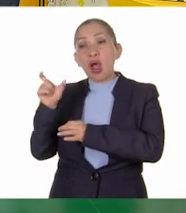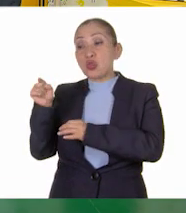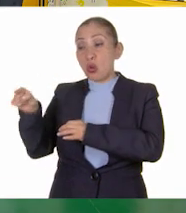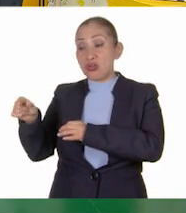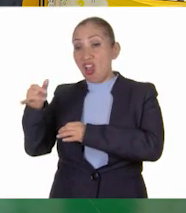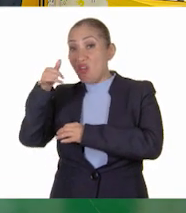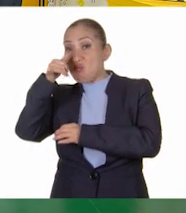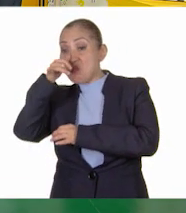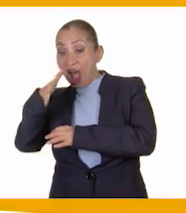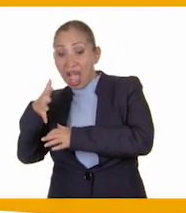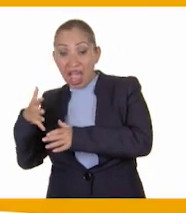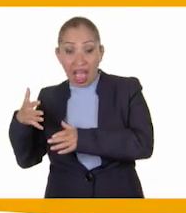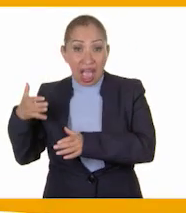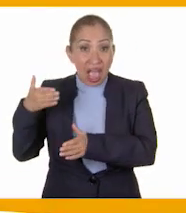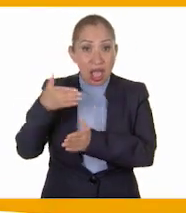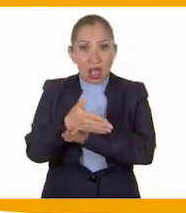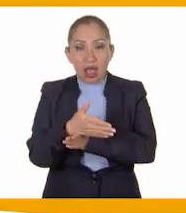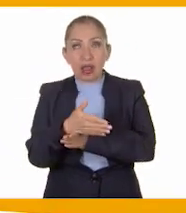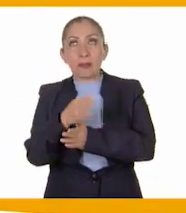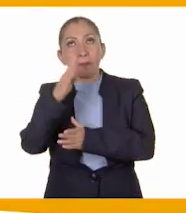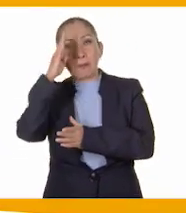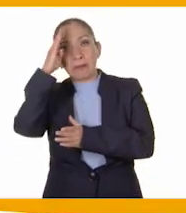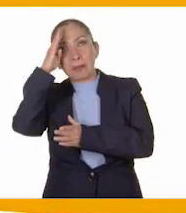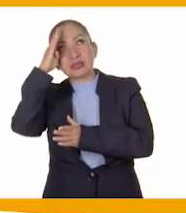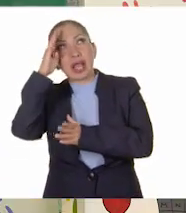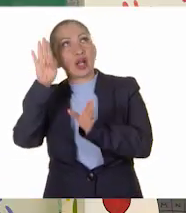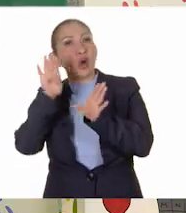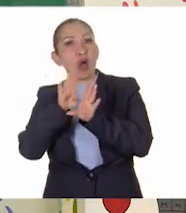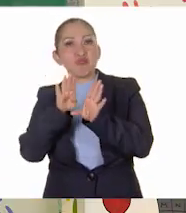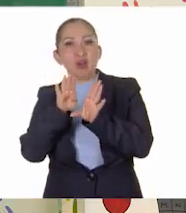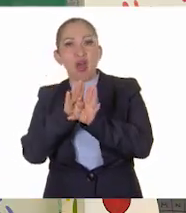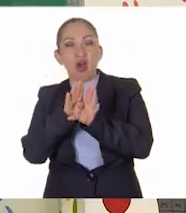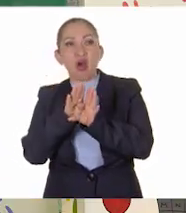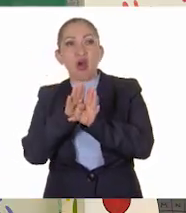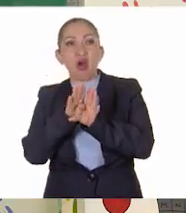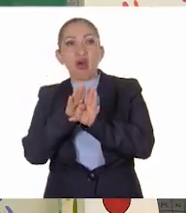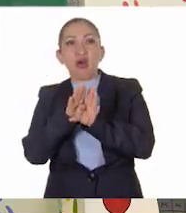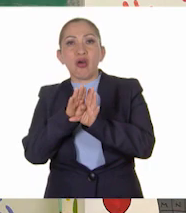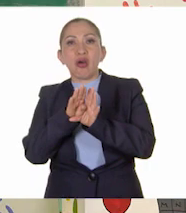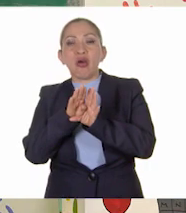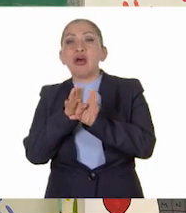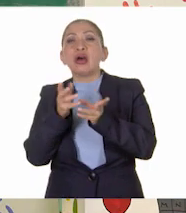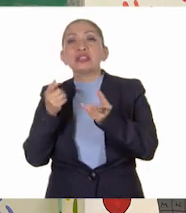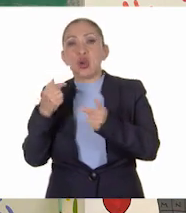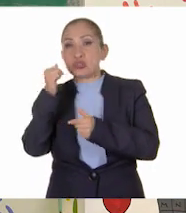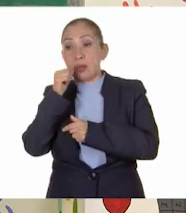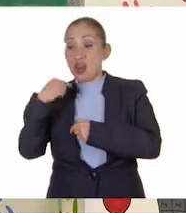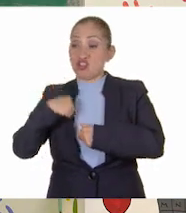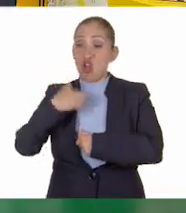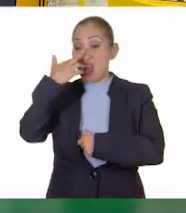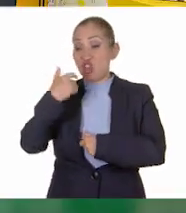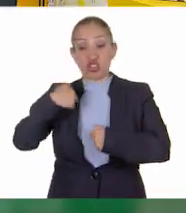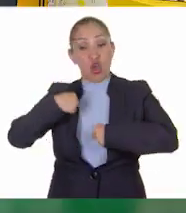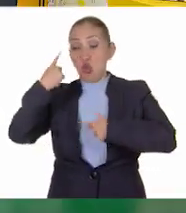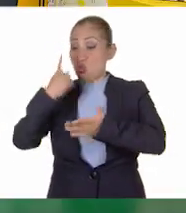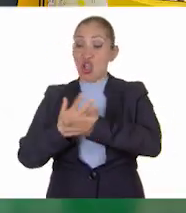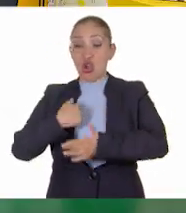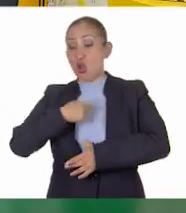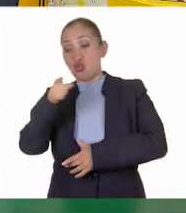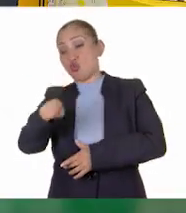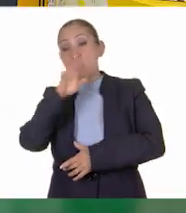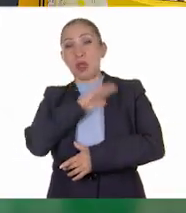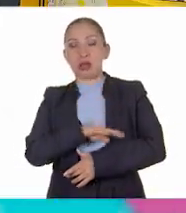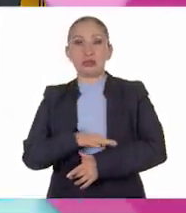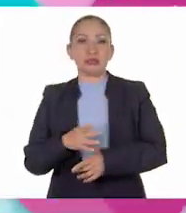agresividad pensar de una manera implica también pensar en que siempre yo tengo la razón y eso no es.